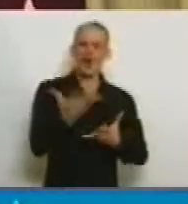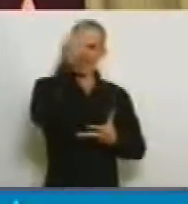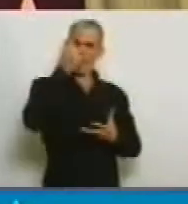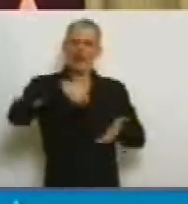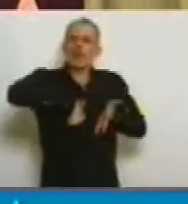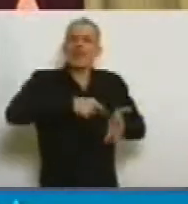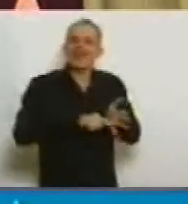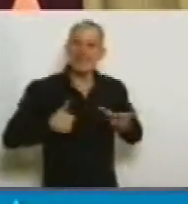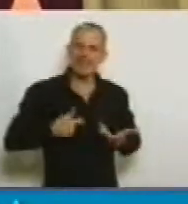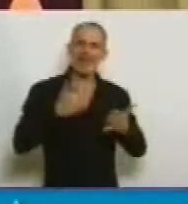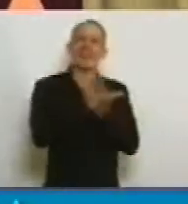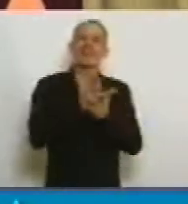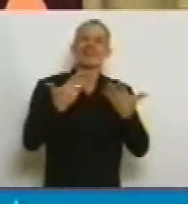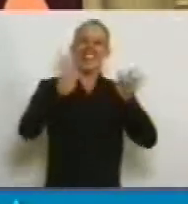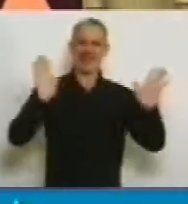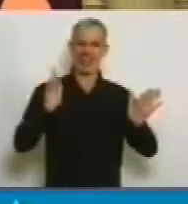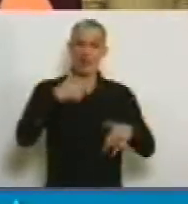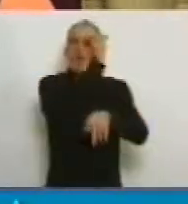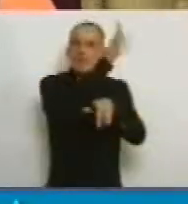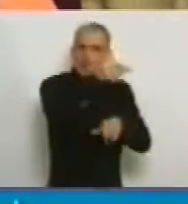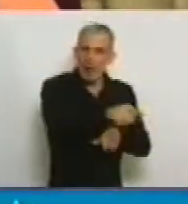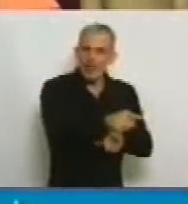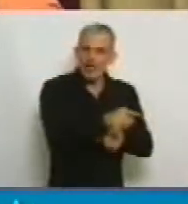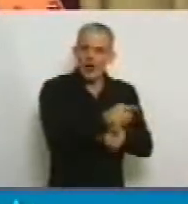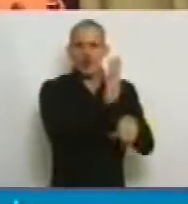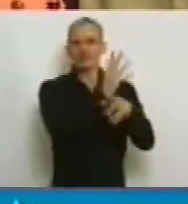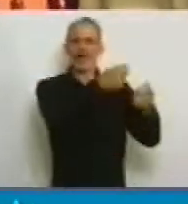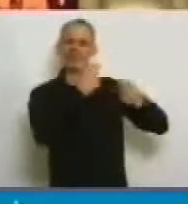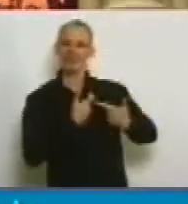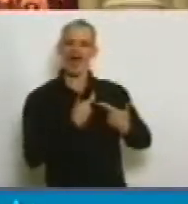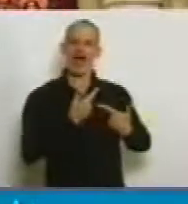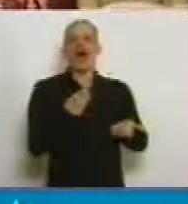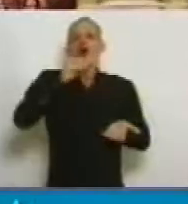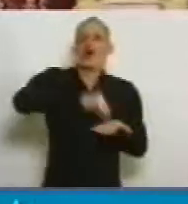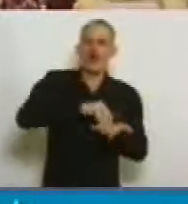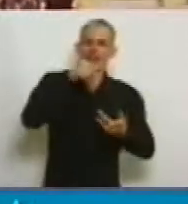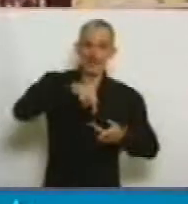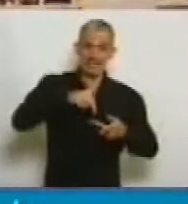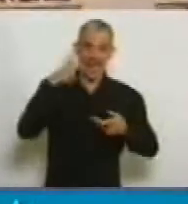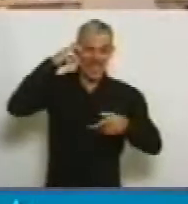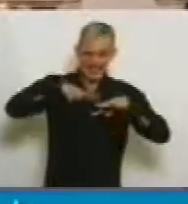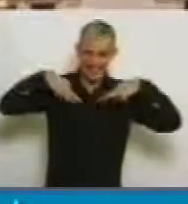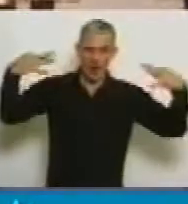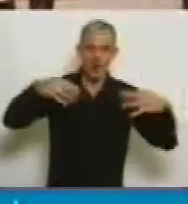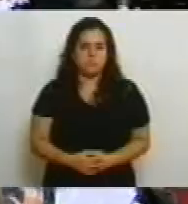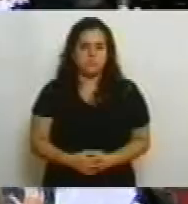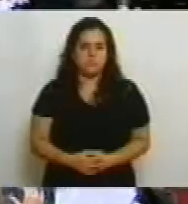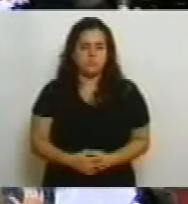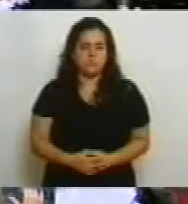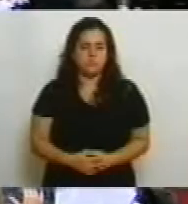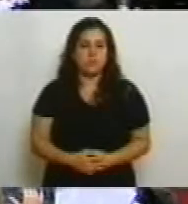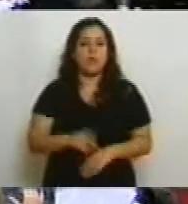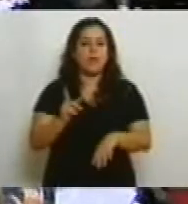identidad y de la ampliación de derechos y el Molino viene a aportar una vez más a estas políticas públicas.